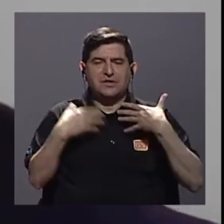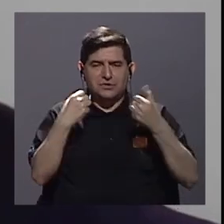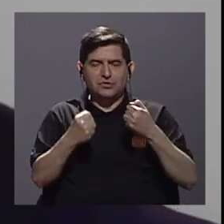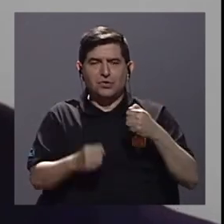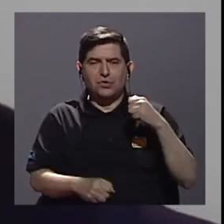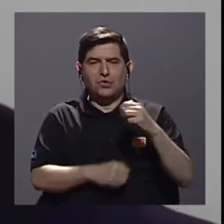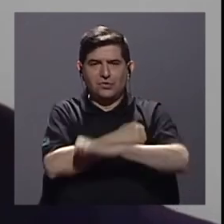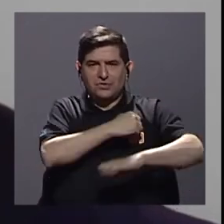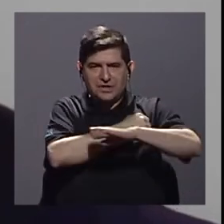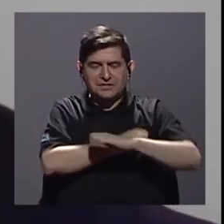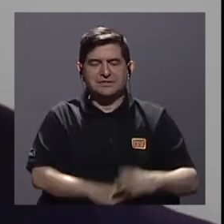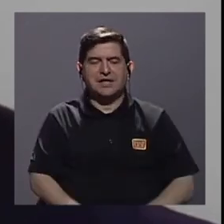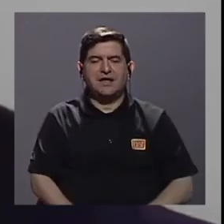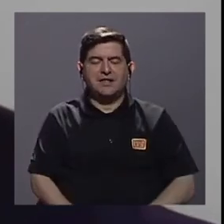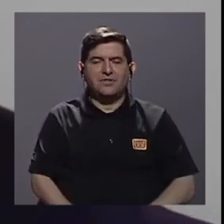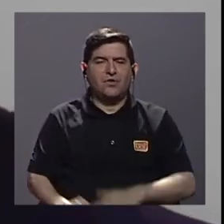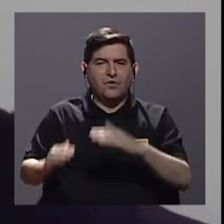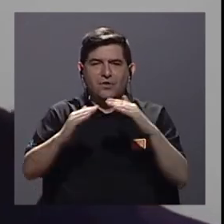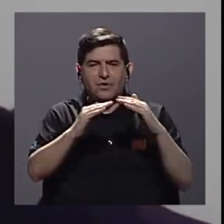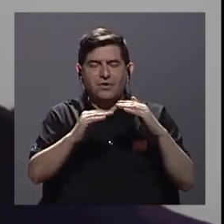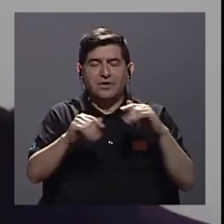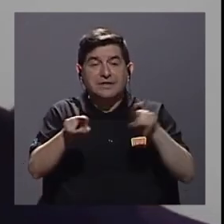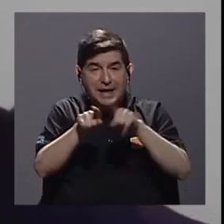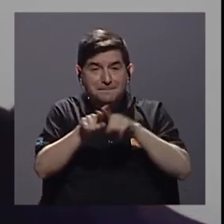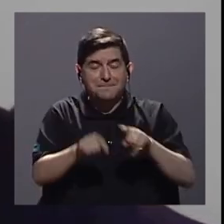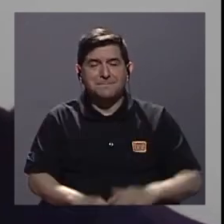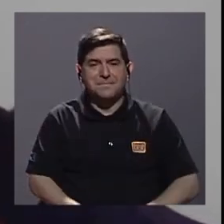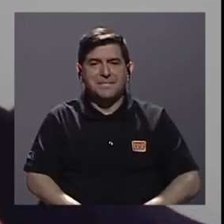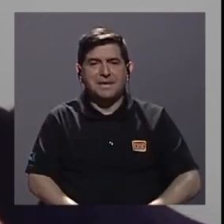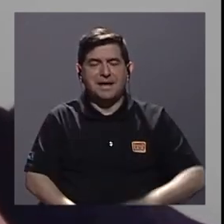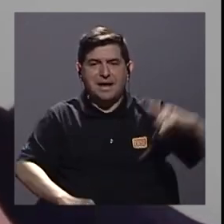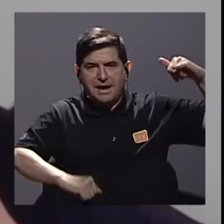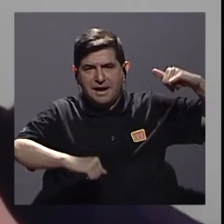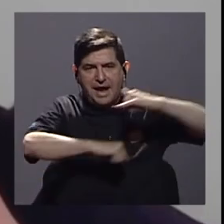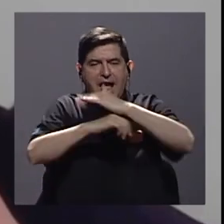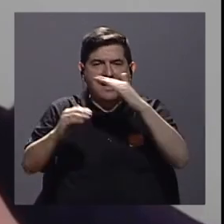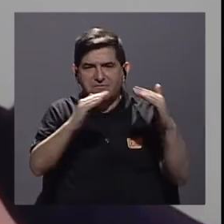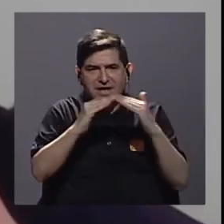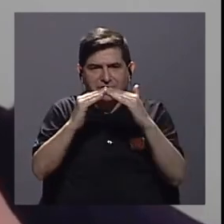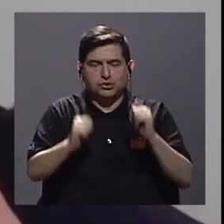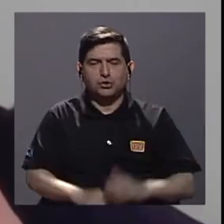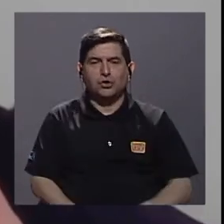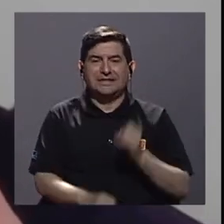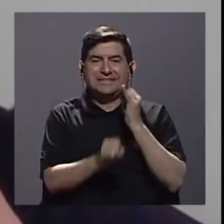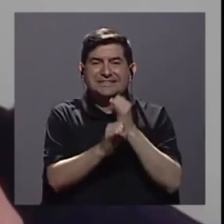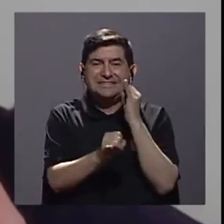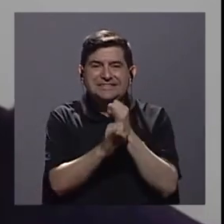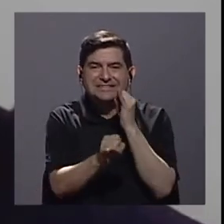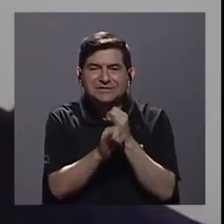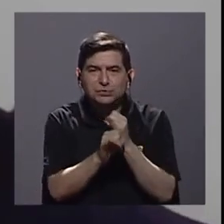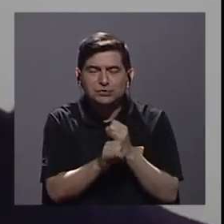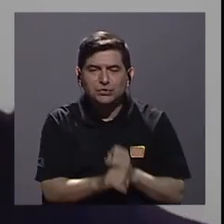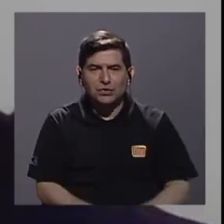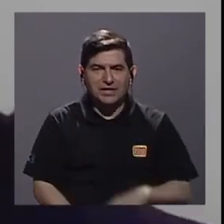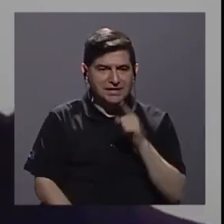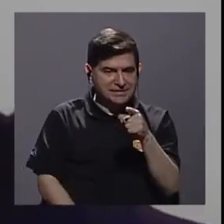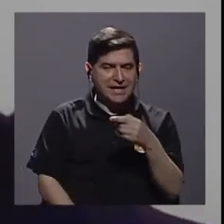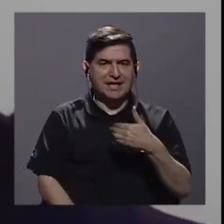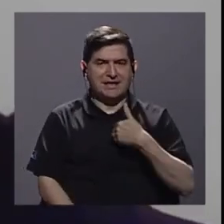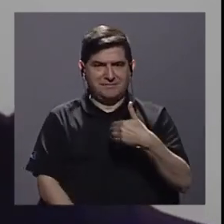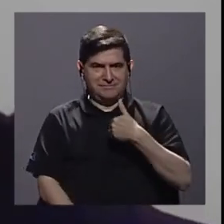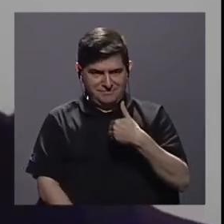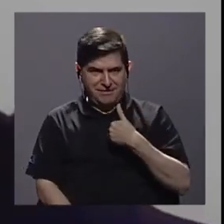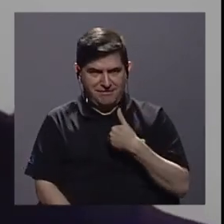de Aviación Civil, ¿verdad? Entonces, estas son instituciones que van a ver